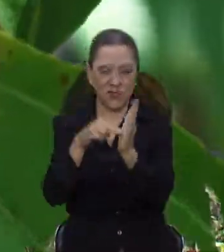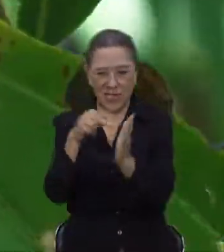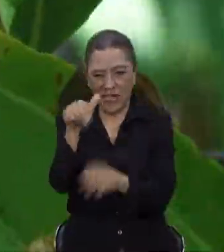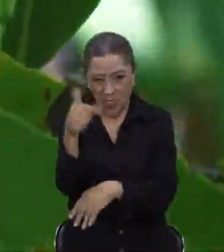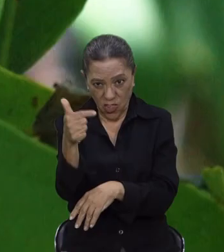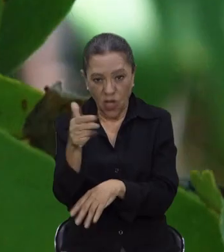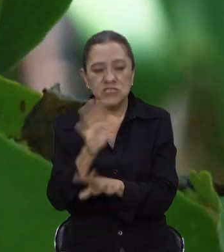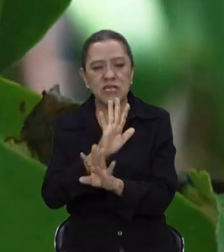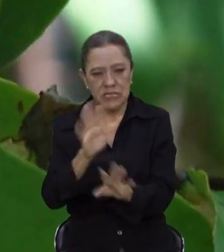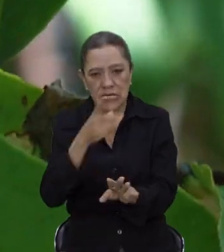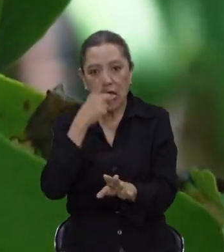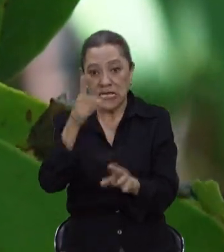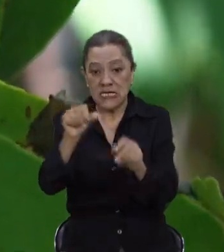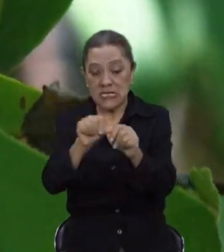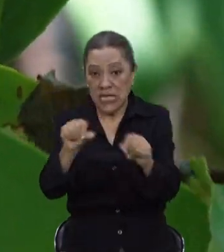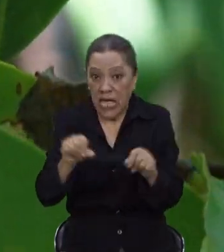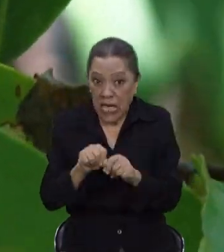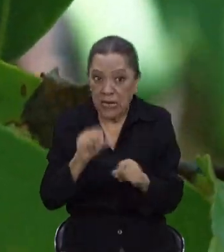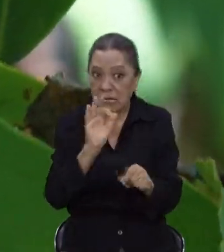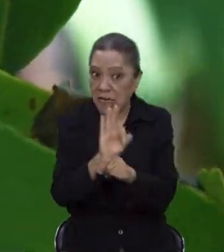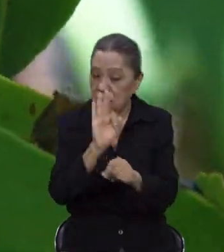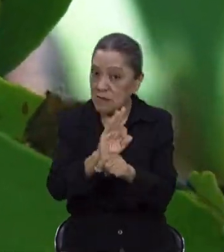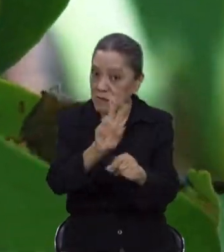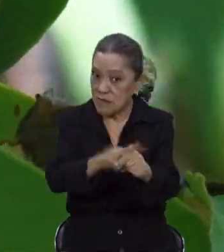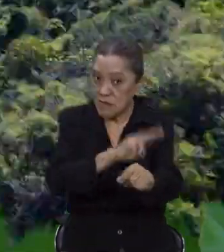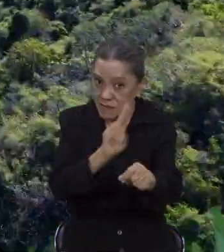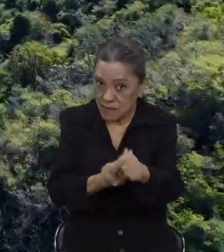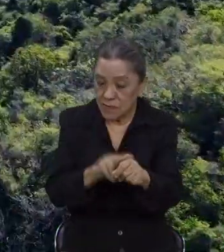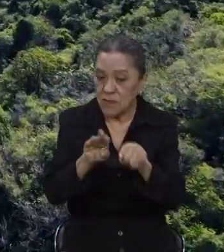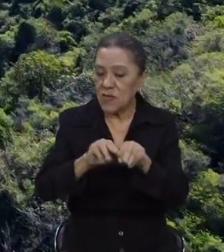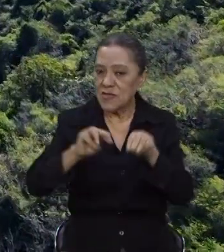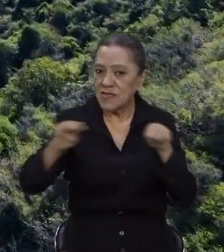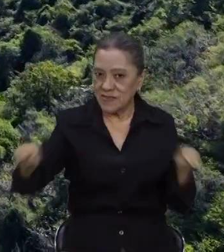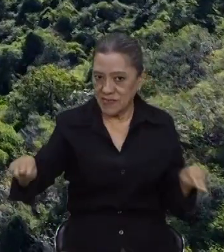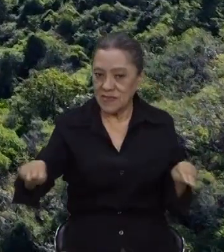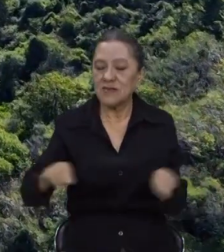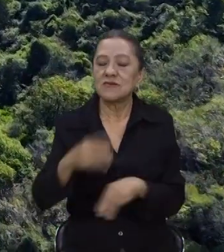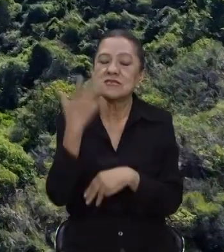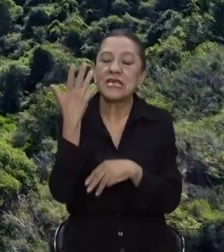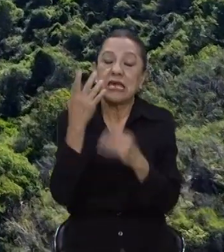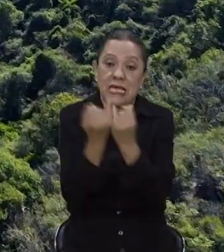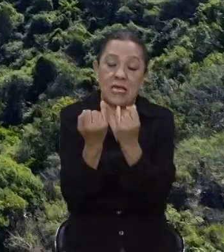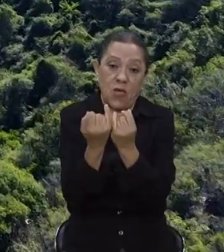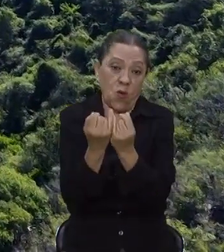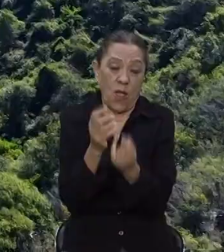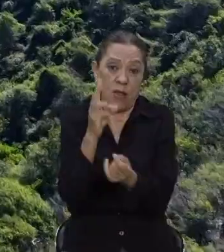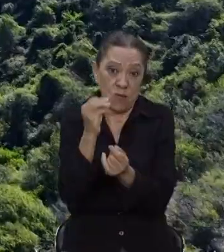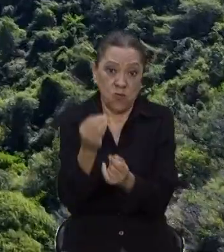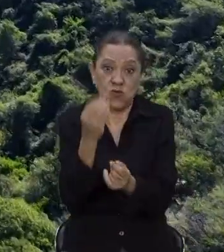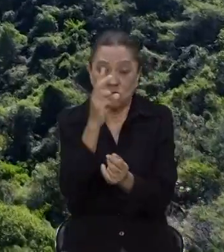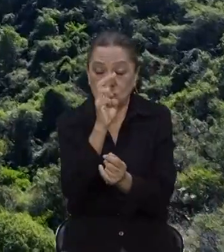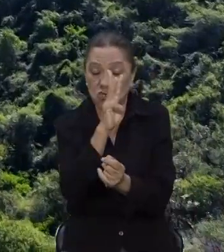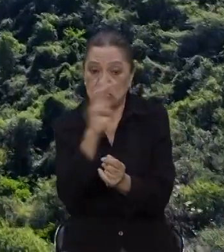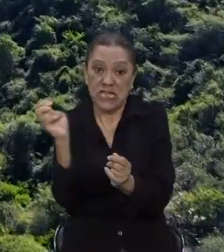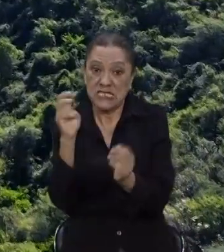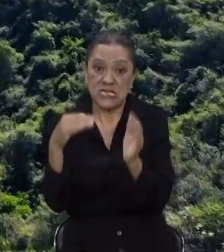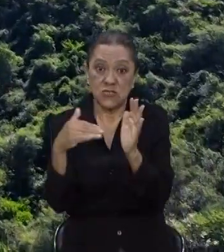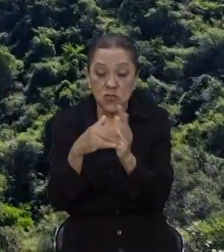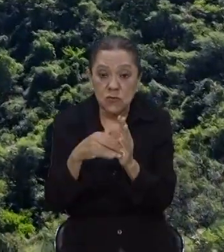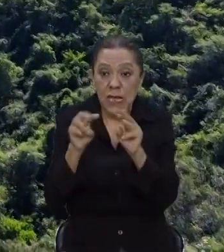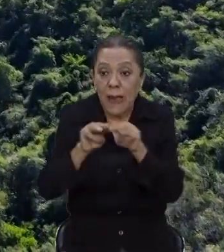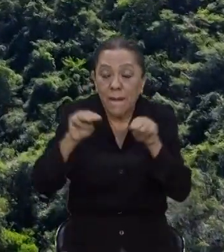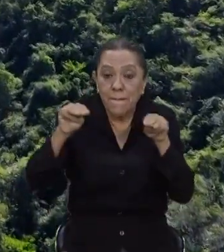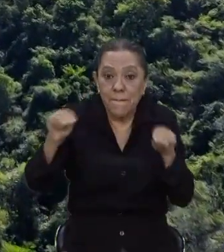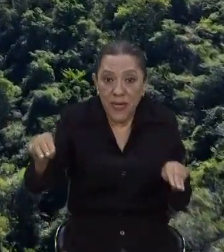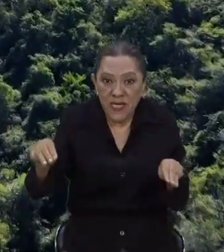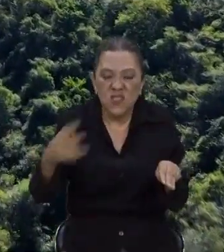a declarar como área natural protegida con una superficie de 310.199 hectáreas que pertenecen